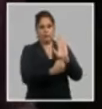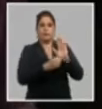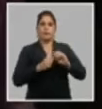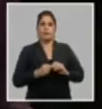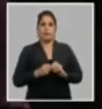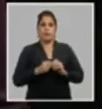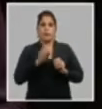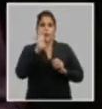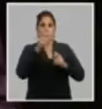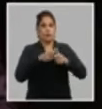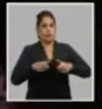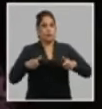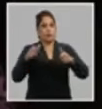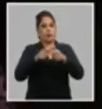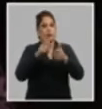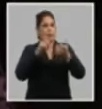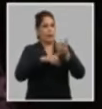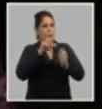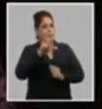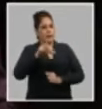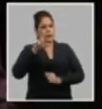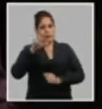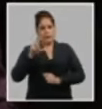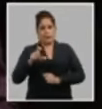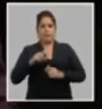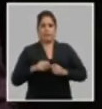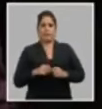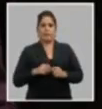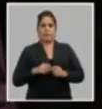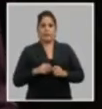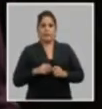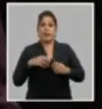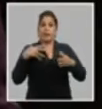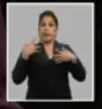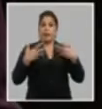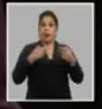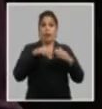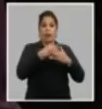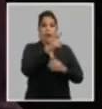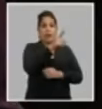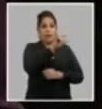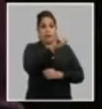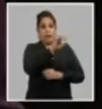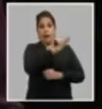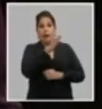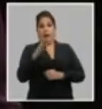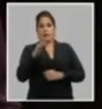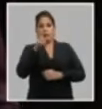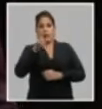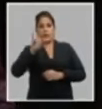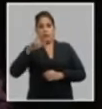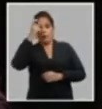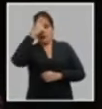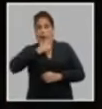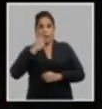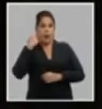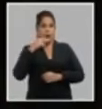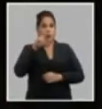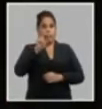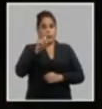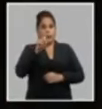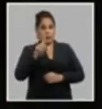El octavo congreso del partido comunista de Cuba celebrado entre los días 16 al 19 de abril del